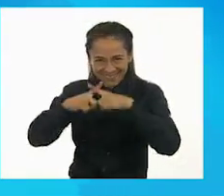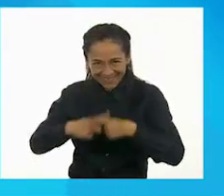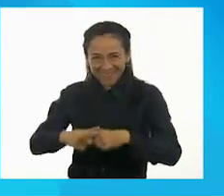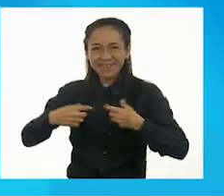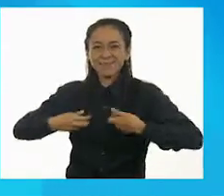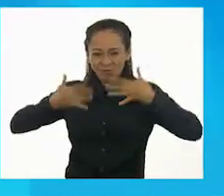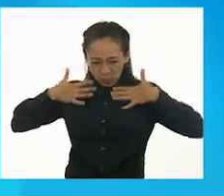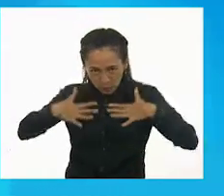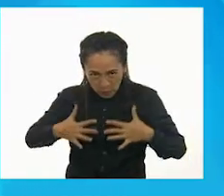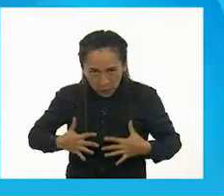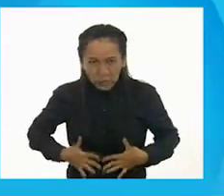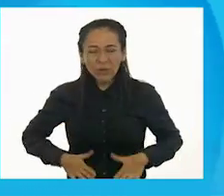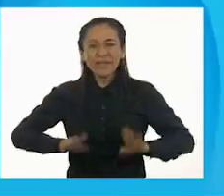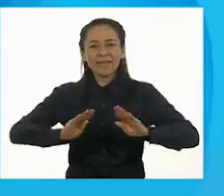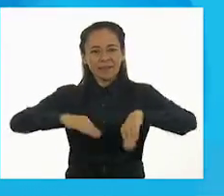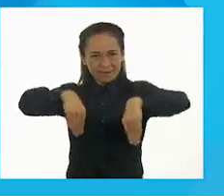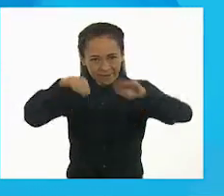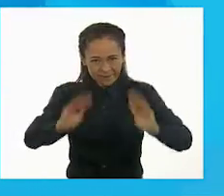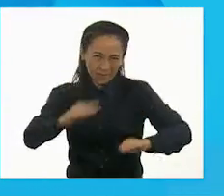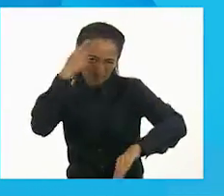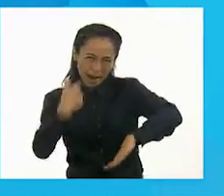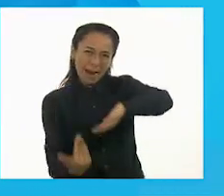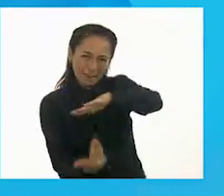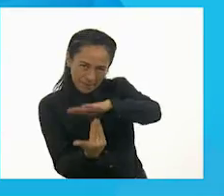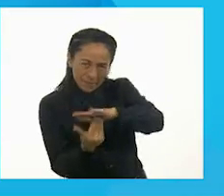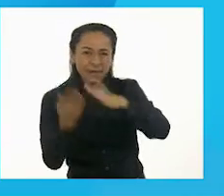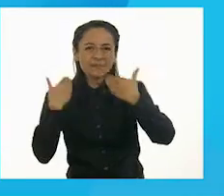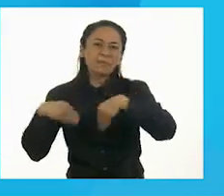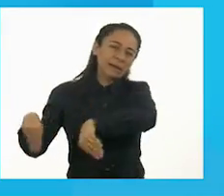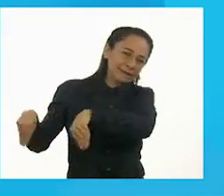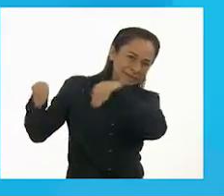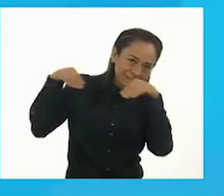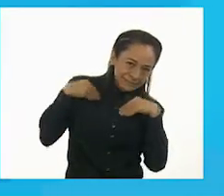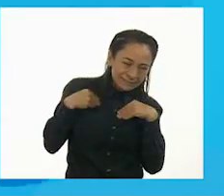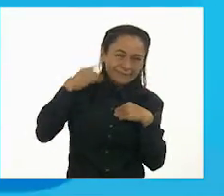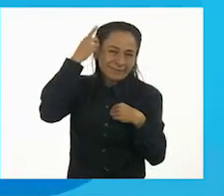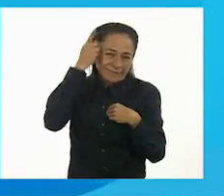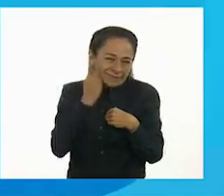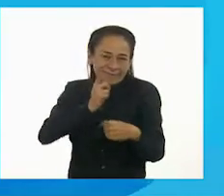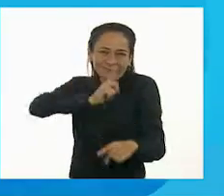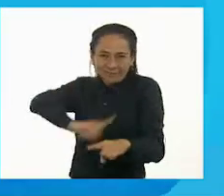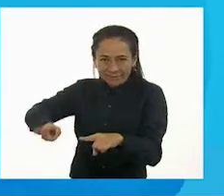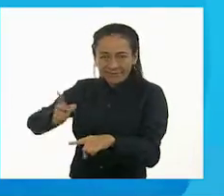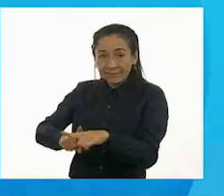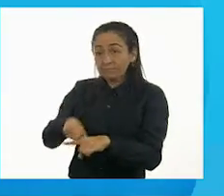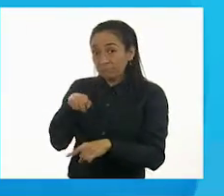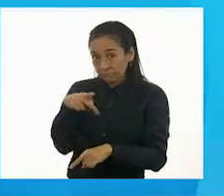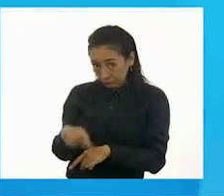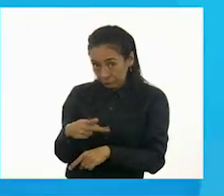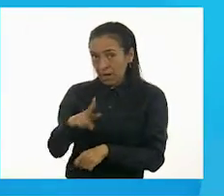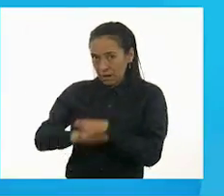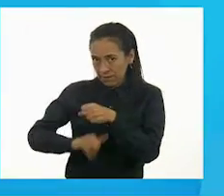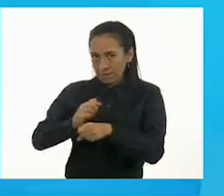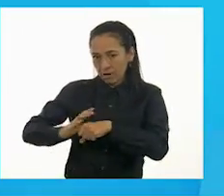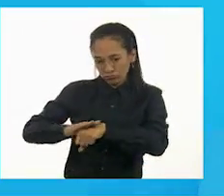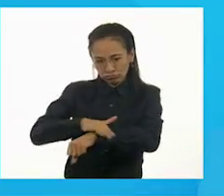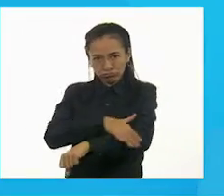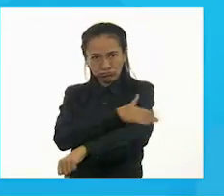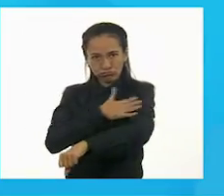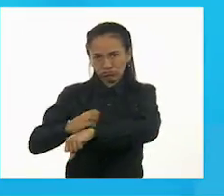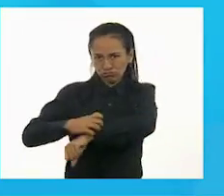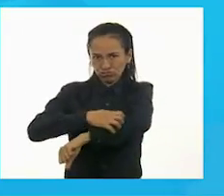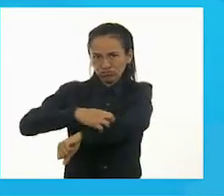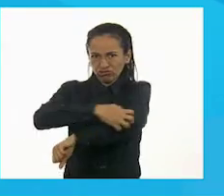manteles, cobijas. Fíjate que el proceso para sacar la lana de estas ovejas es un proceso largo.